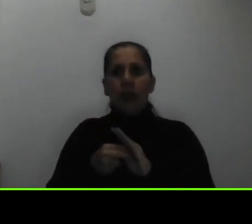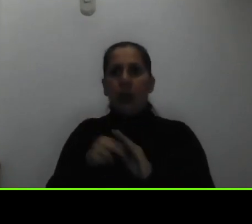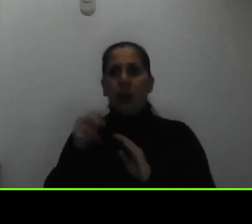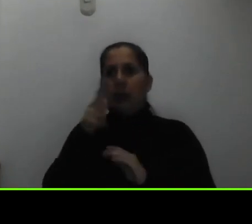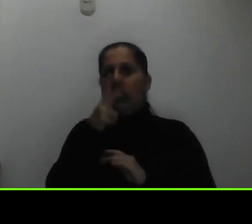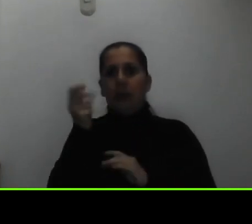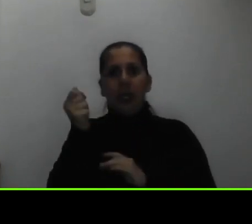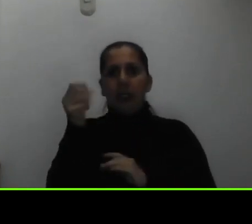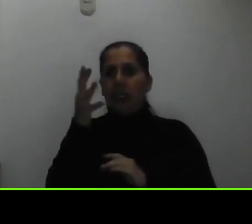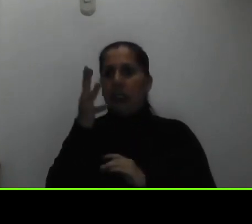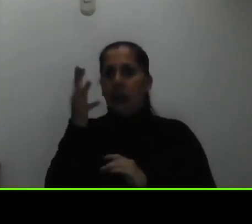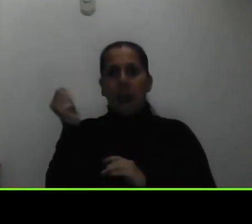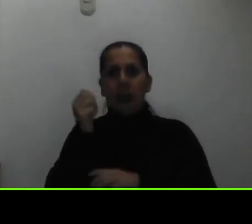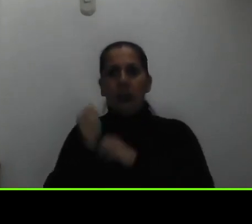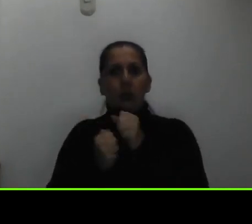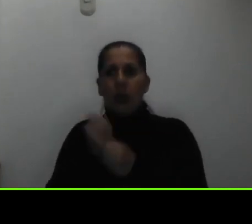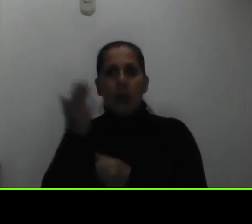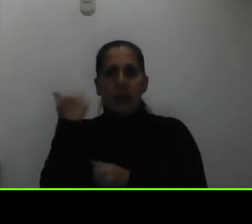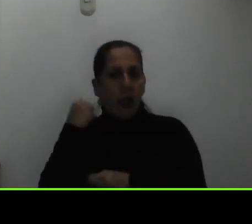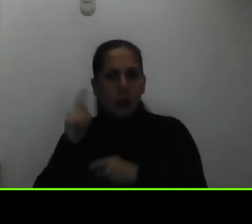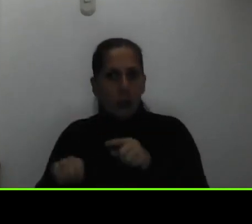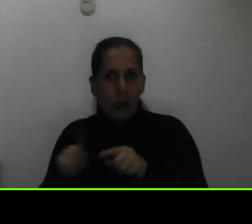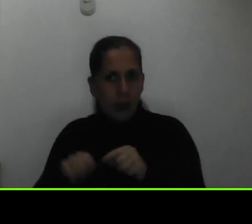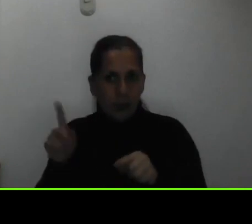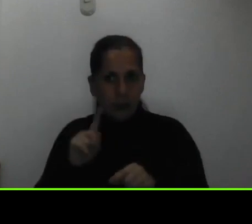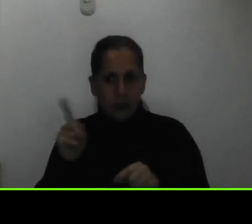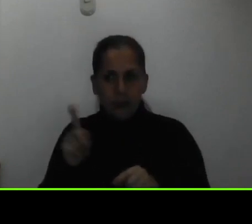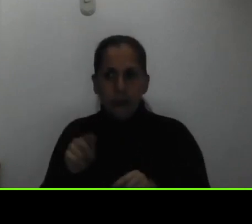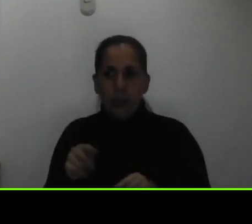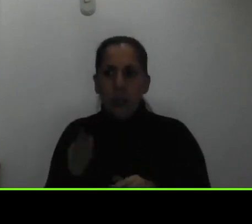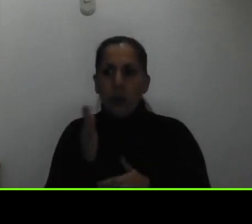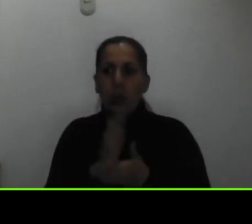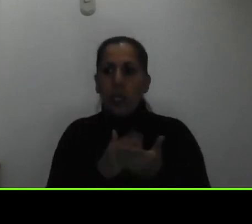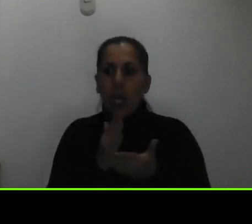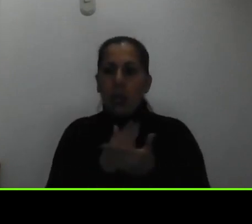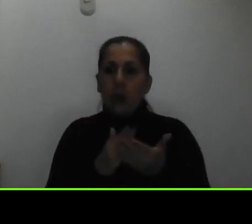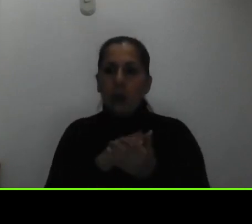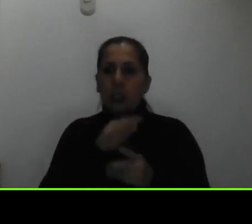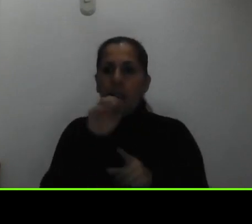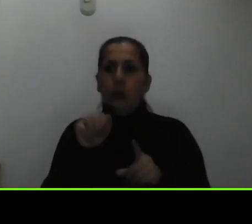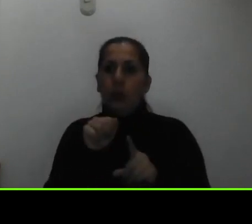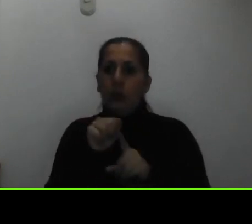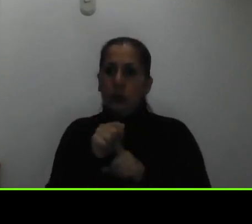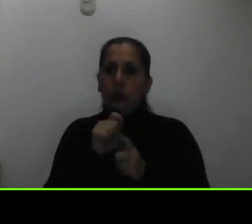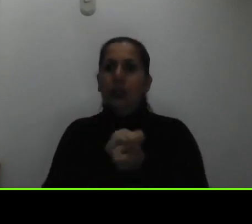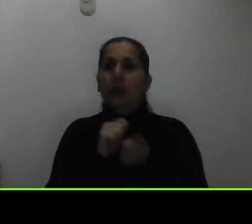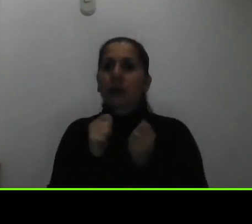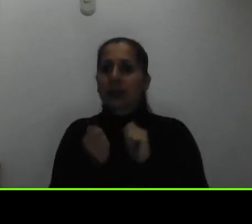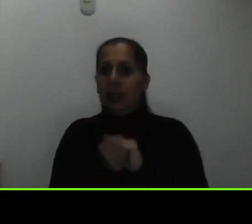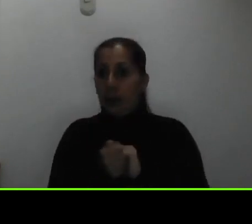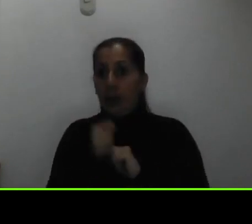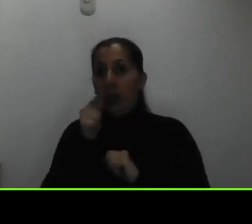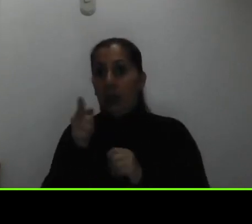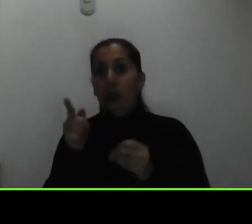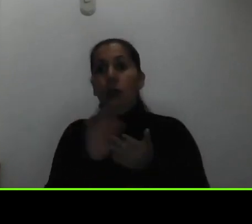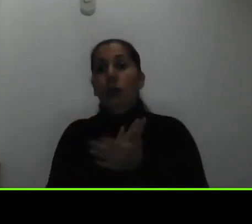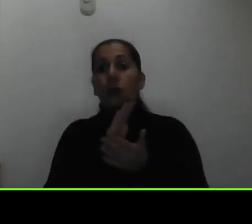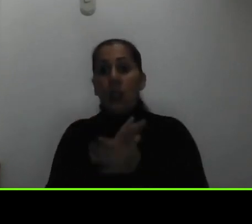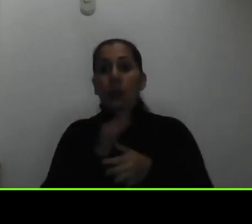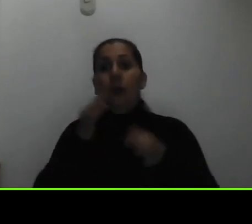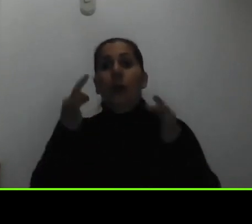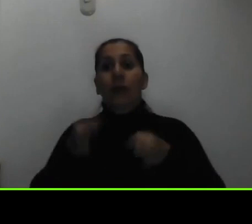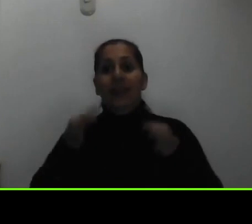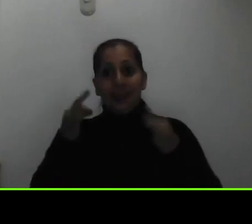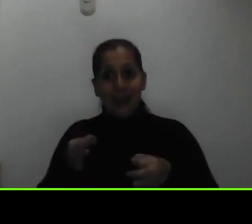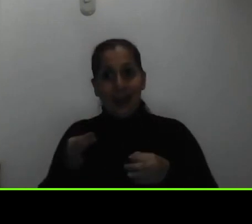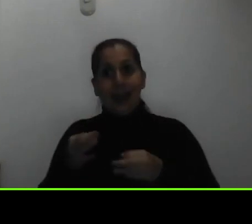meses o del año pasado porque hay situaciones que cambian y como les recuerdo eso es un trámite oficial es estatal el